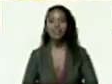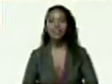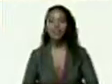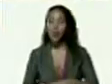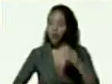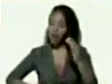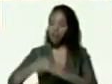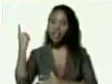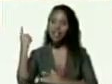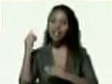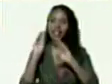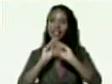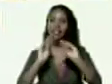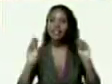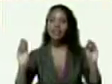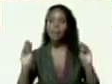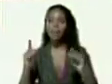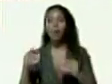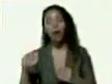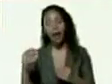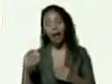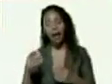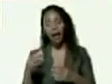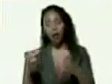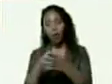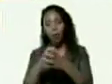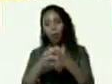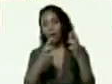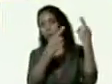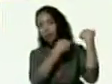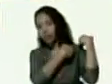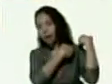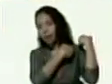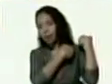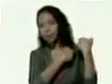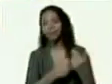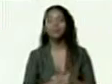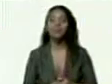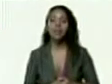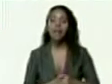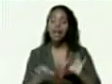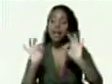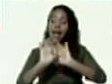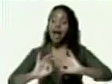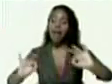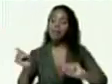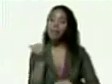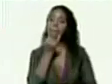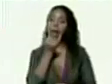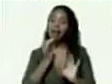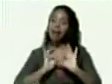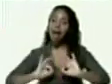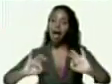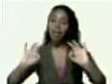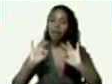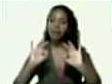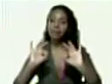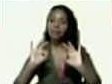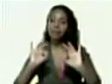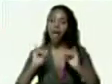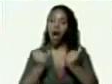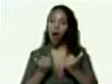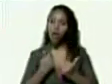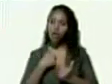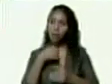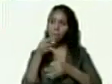vez que sean convocadas por el ente rector que nadie se equivoque ahora yo le estaba diciendo a